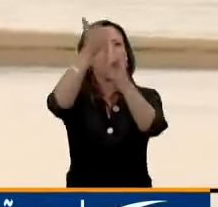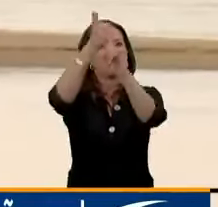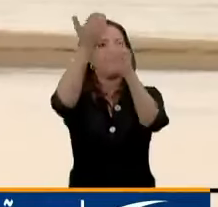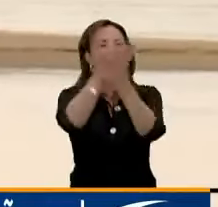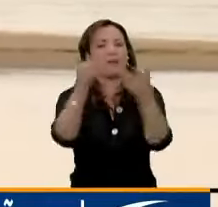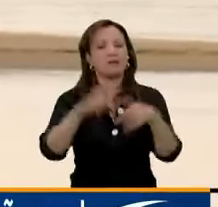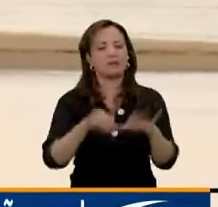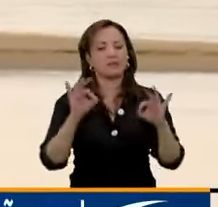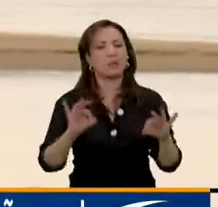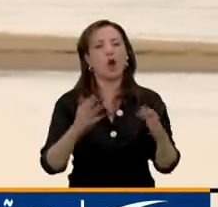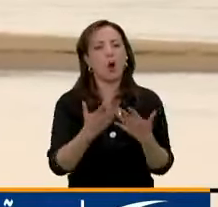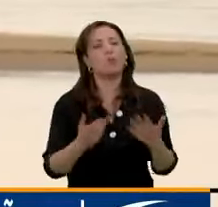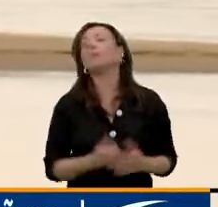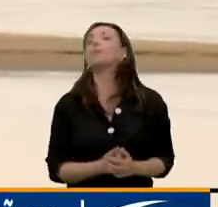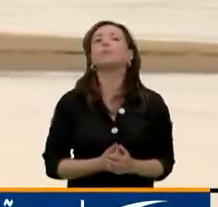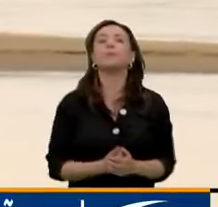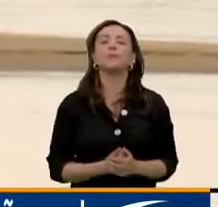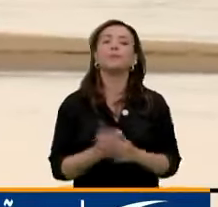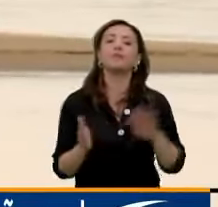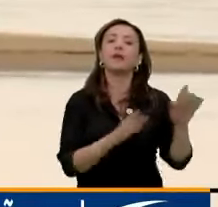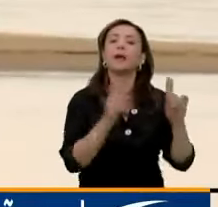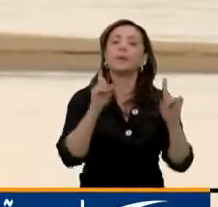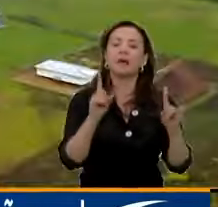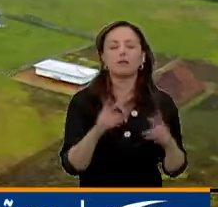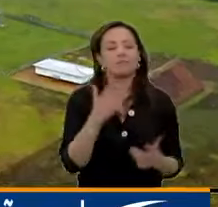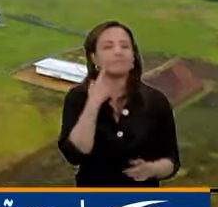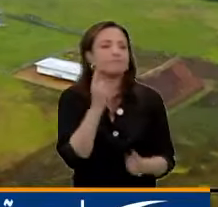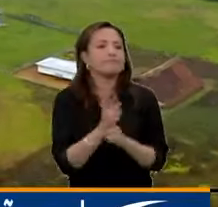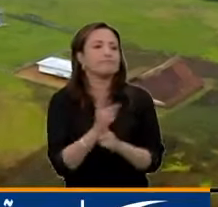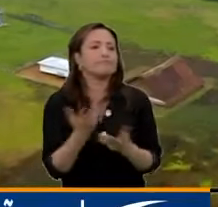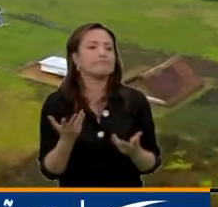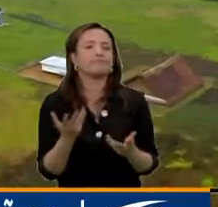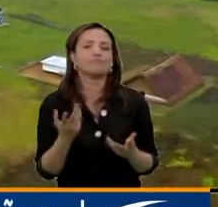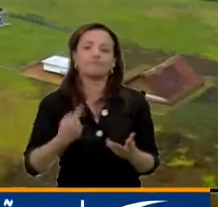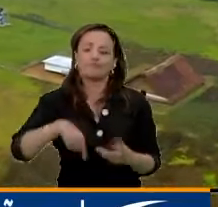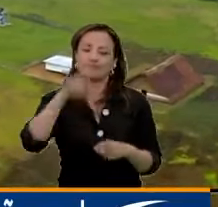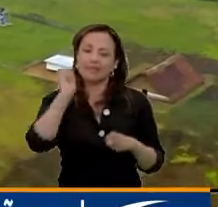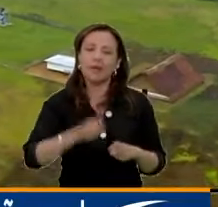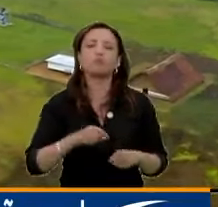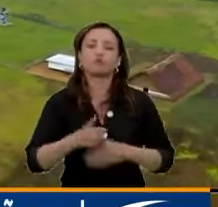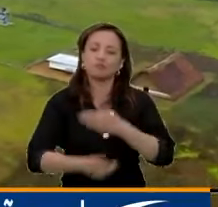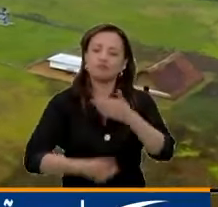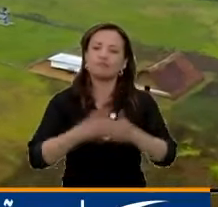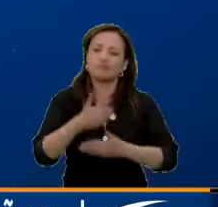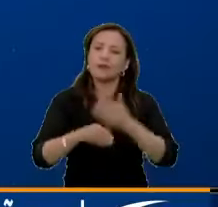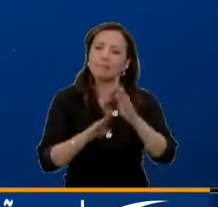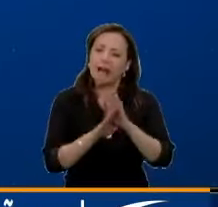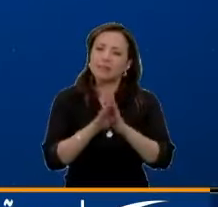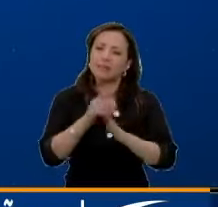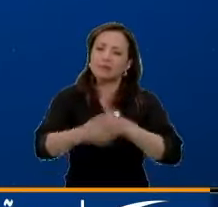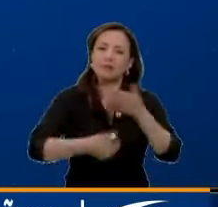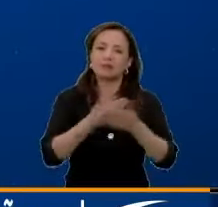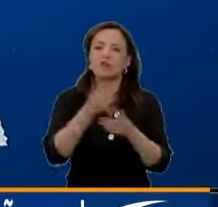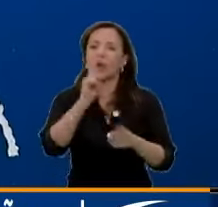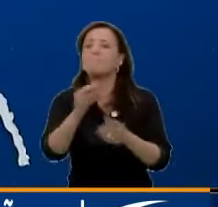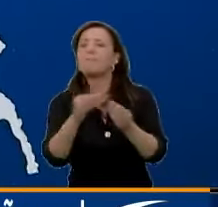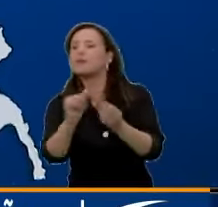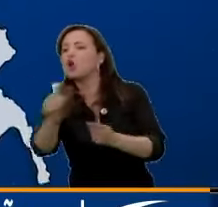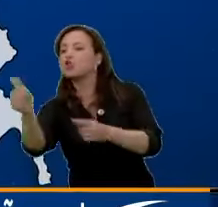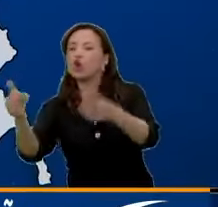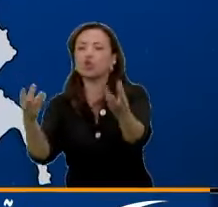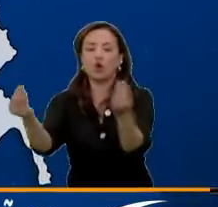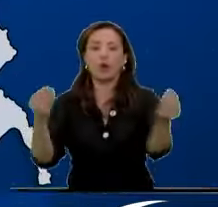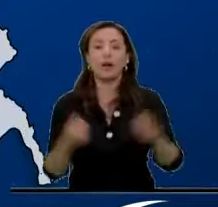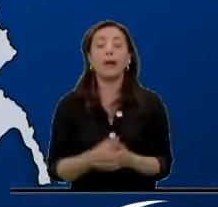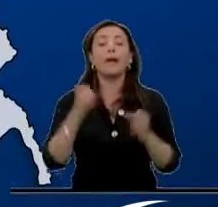podido generar, pero evidentemente tenemos que seguir avanzando con más comunidades. Los departamentos en los que